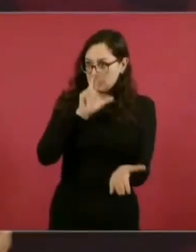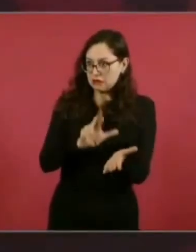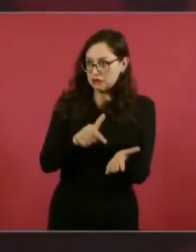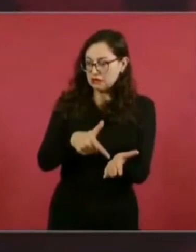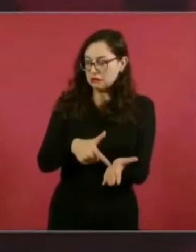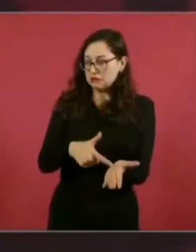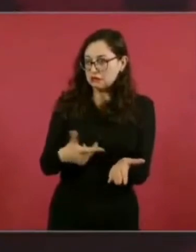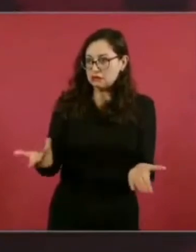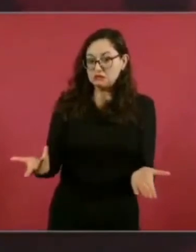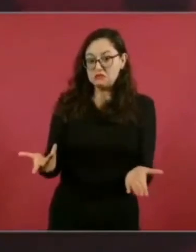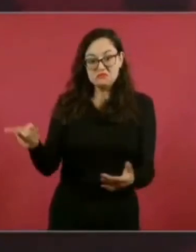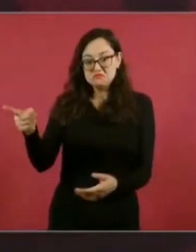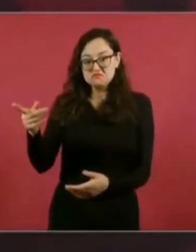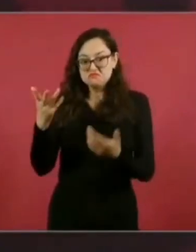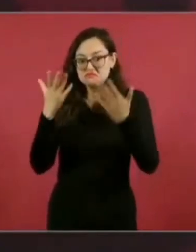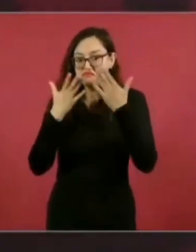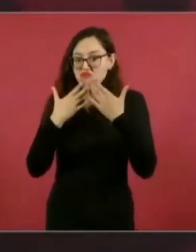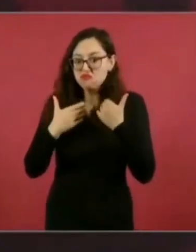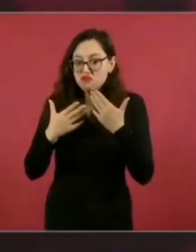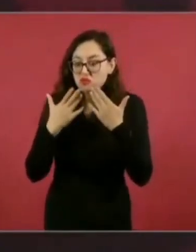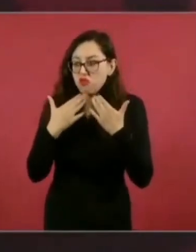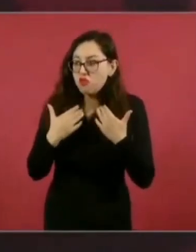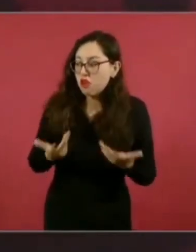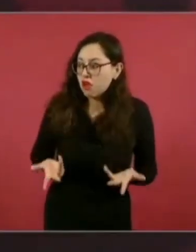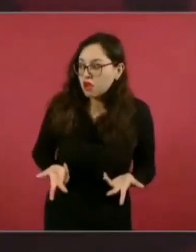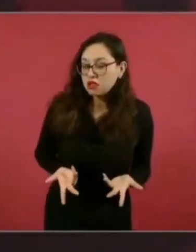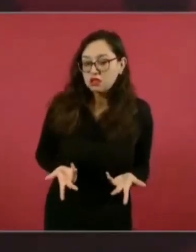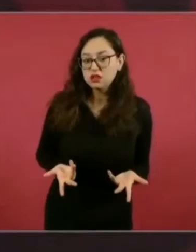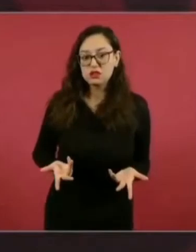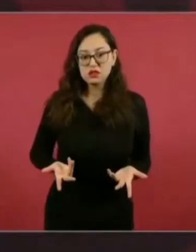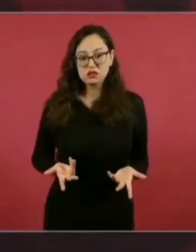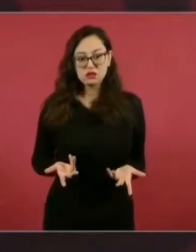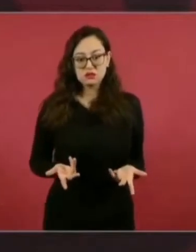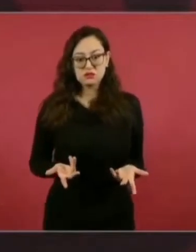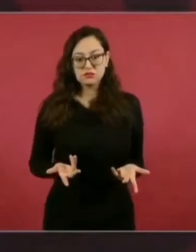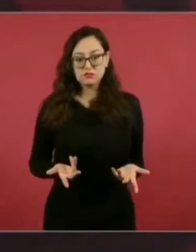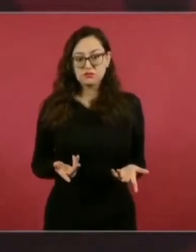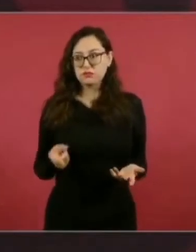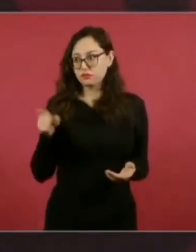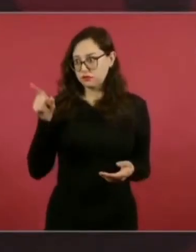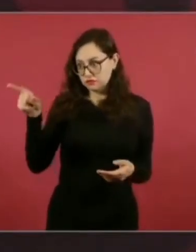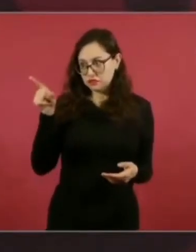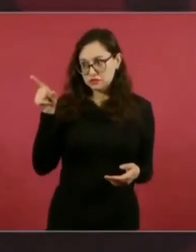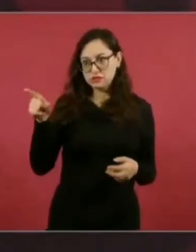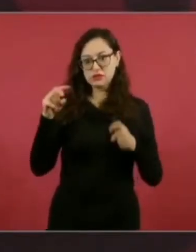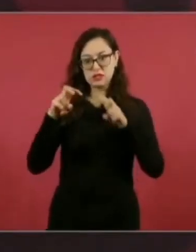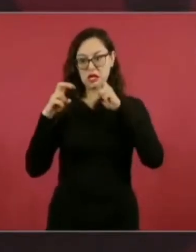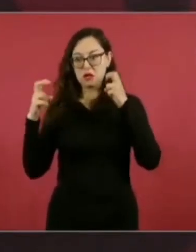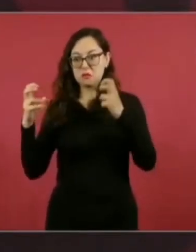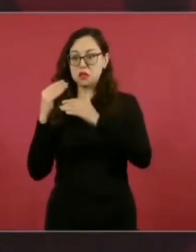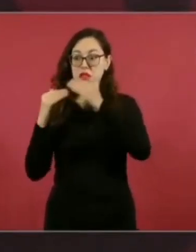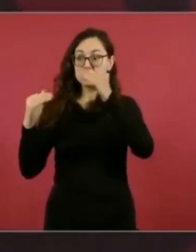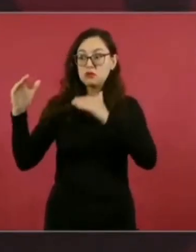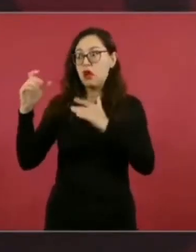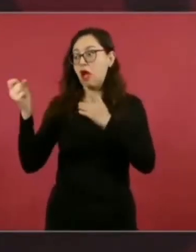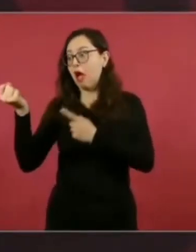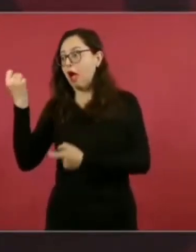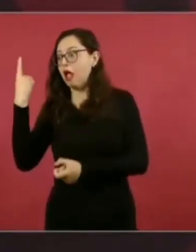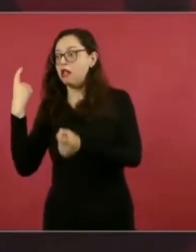para convocar a jueces, a